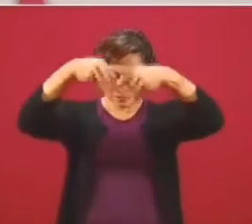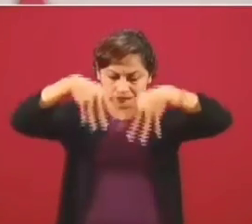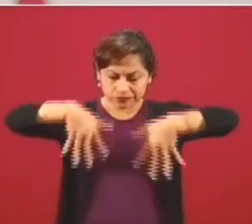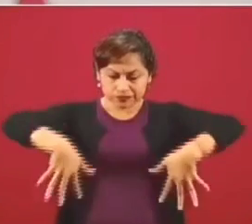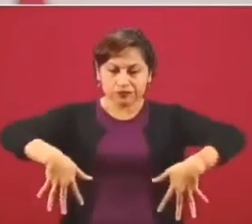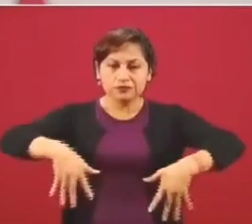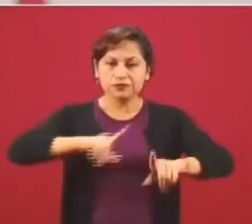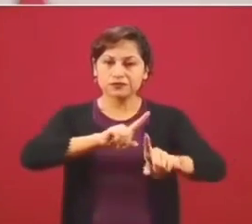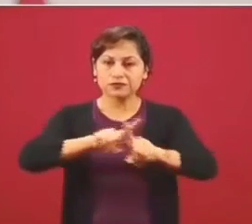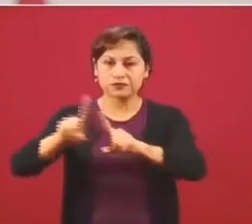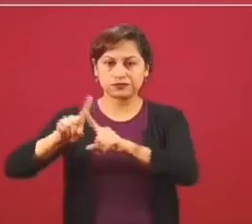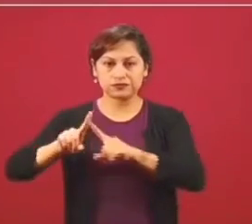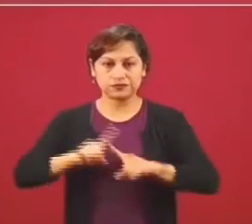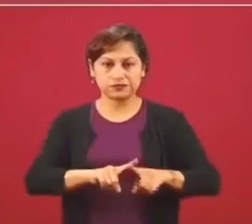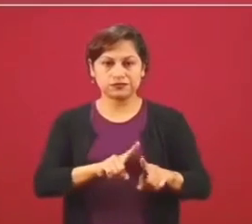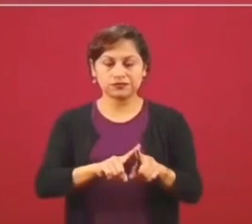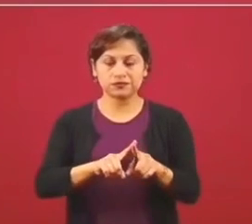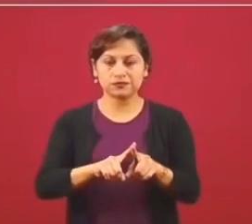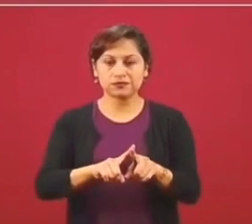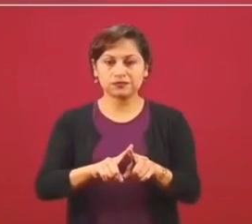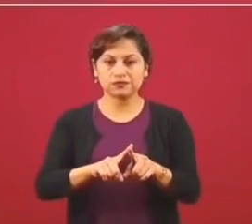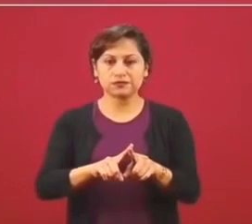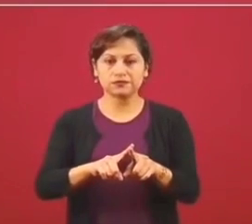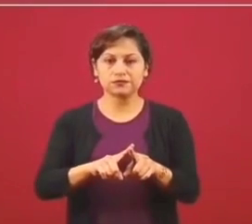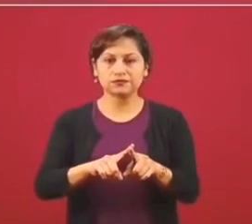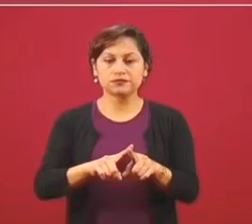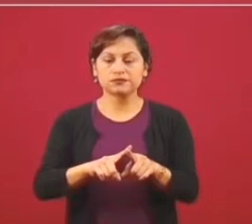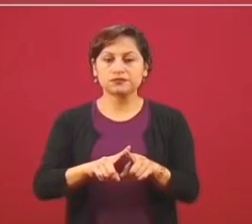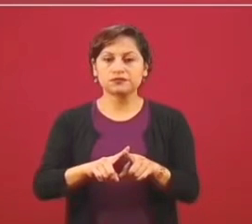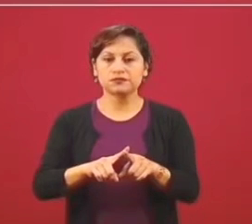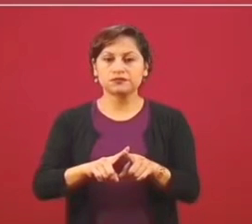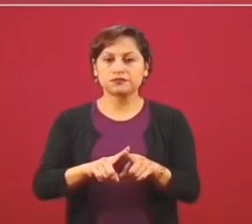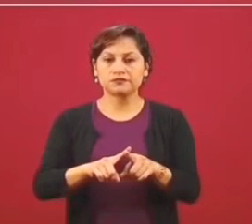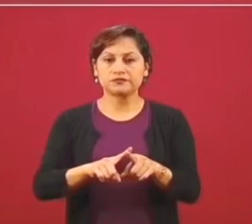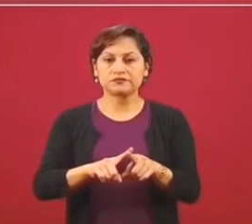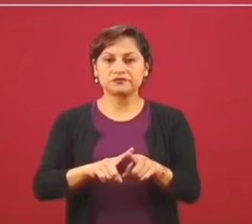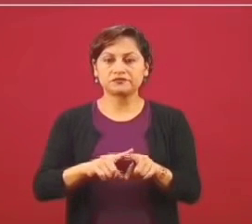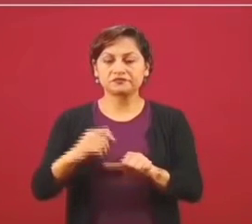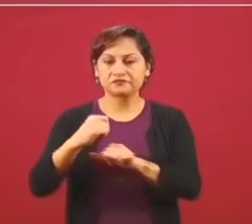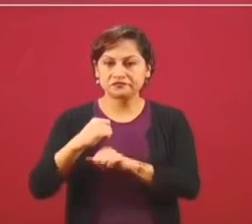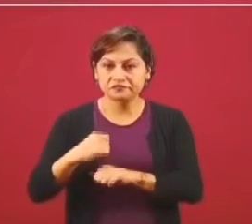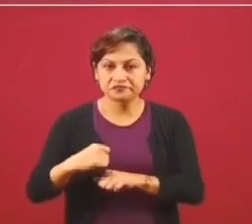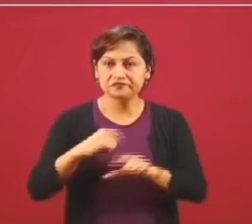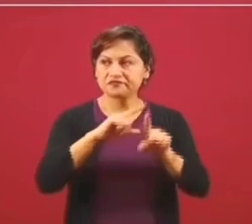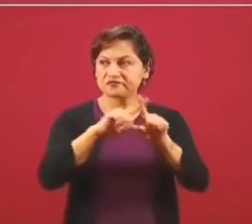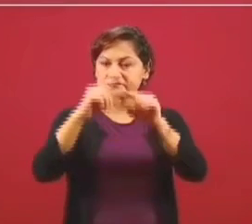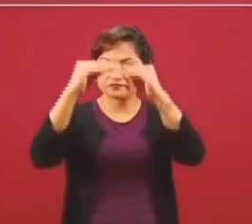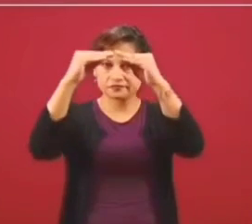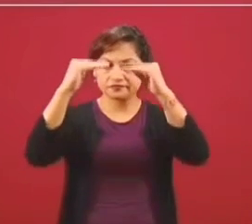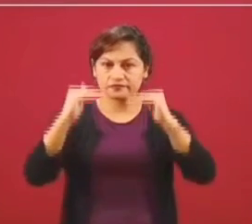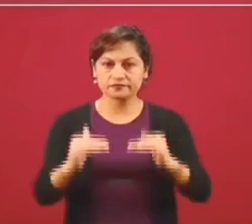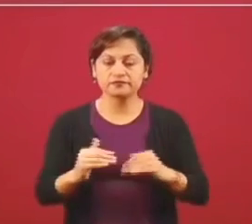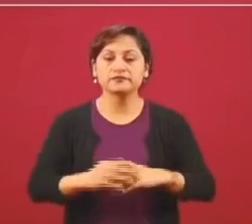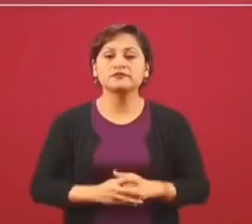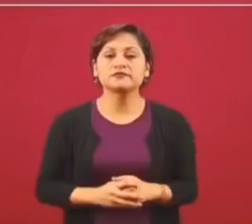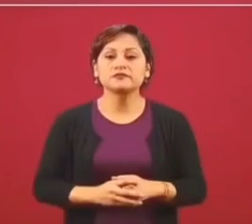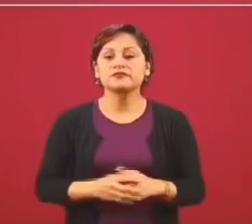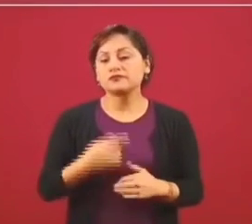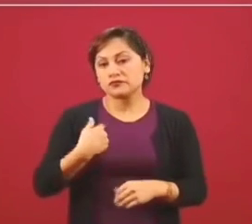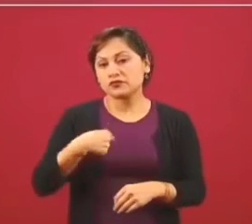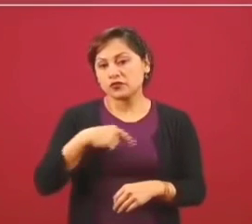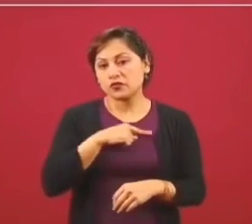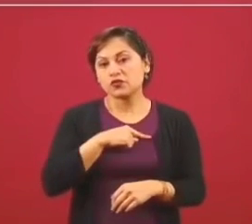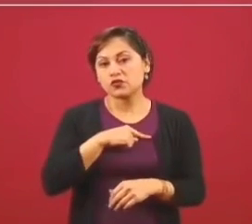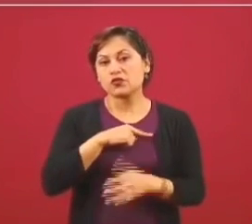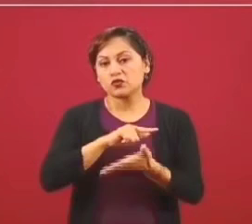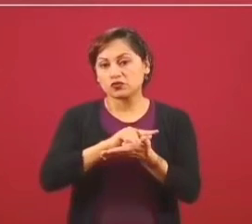tenemos que terminar de limpiar,